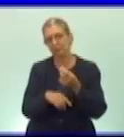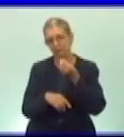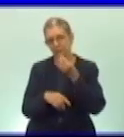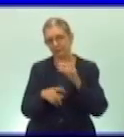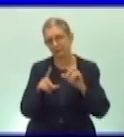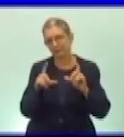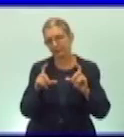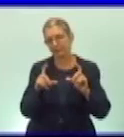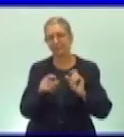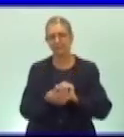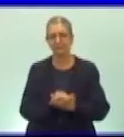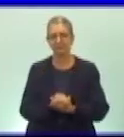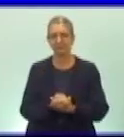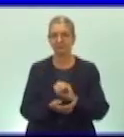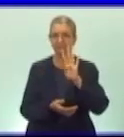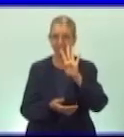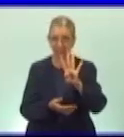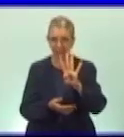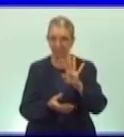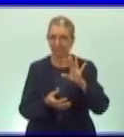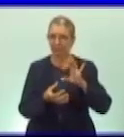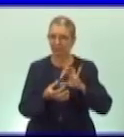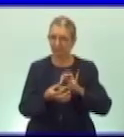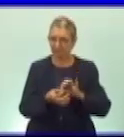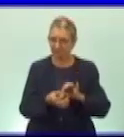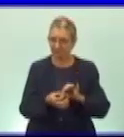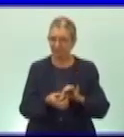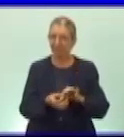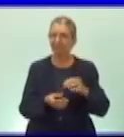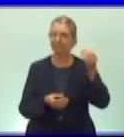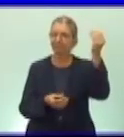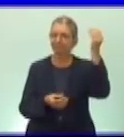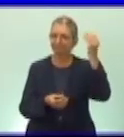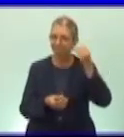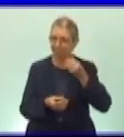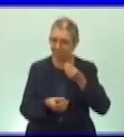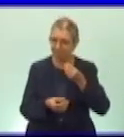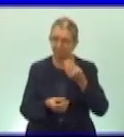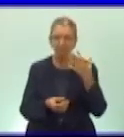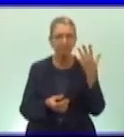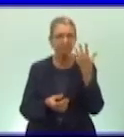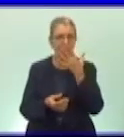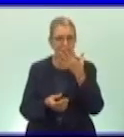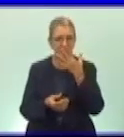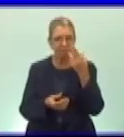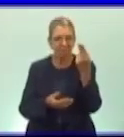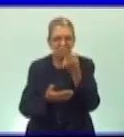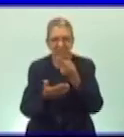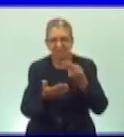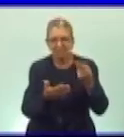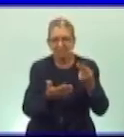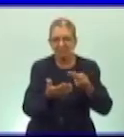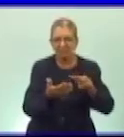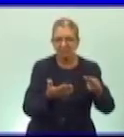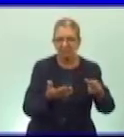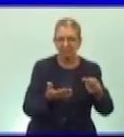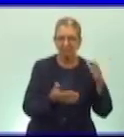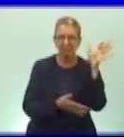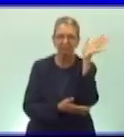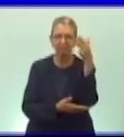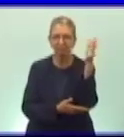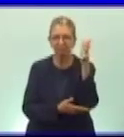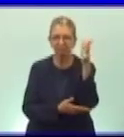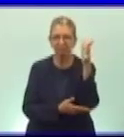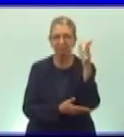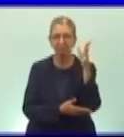ya en cuarto grado debes saber quien diseño la bandera y el